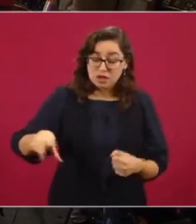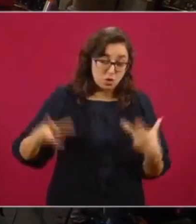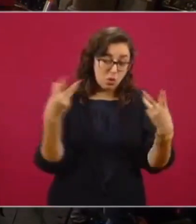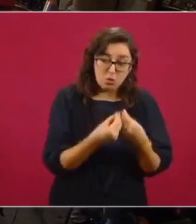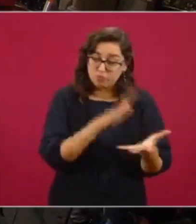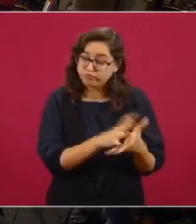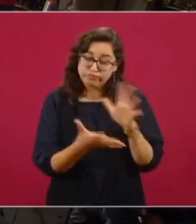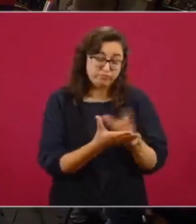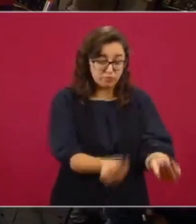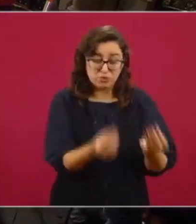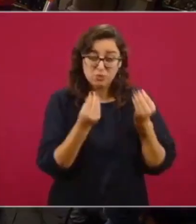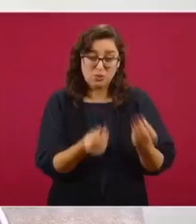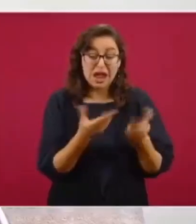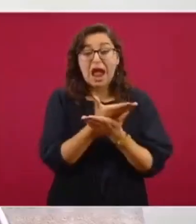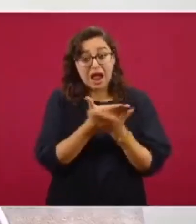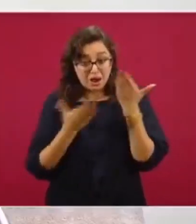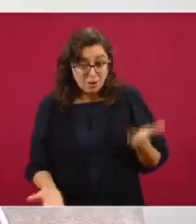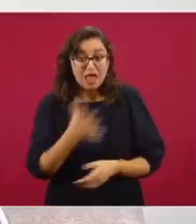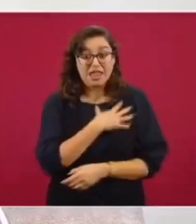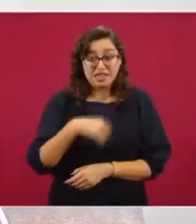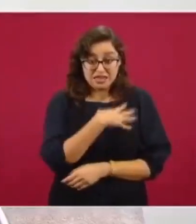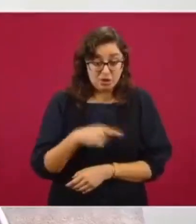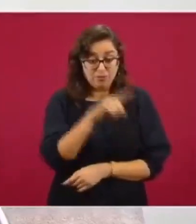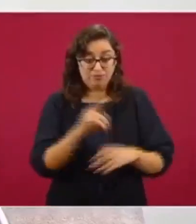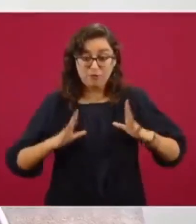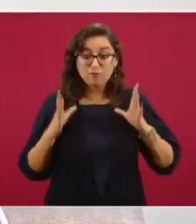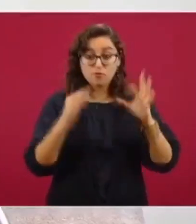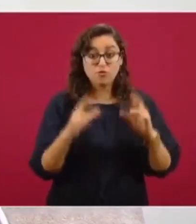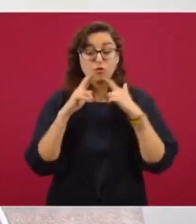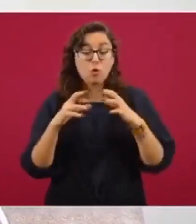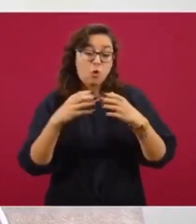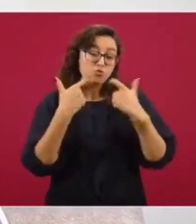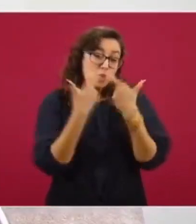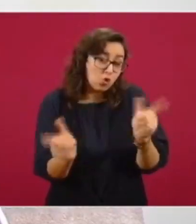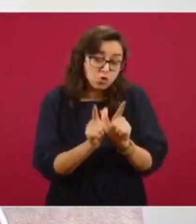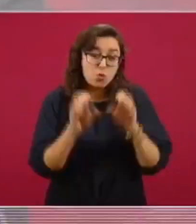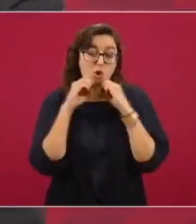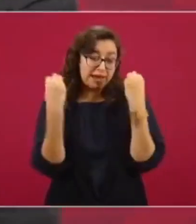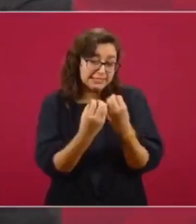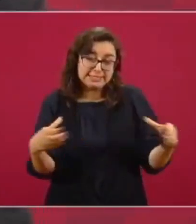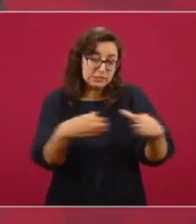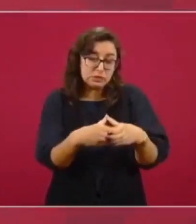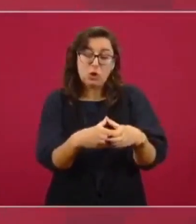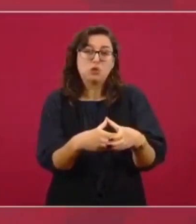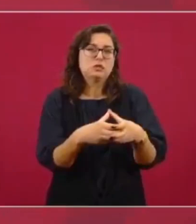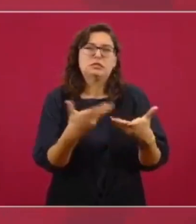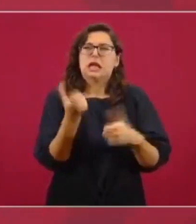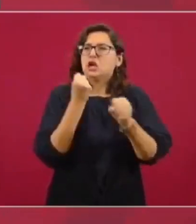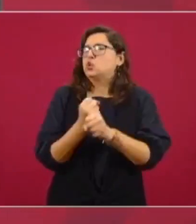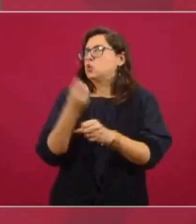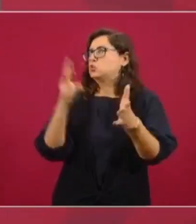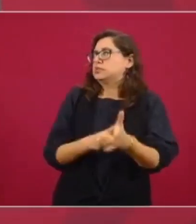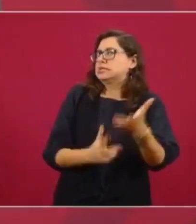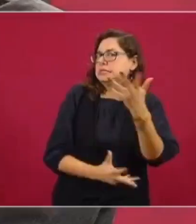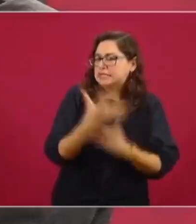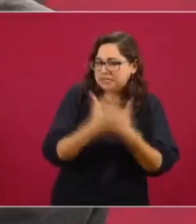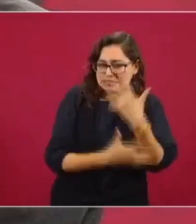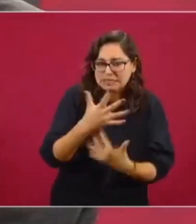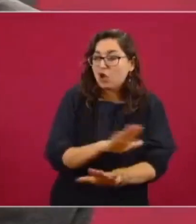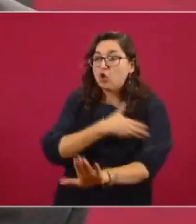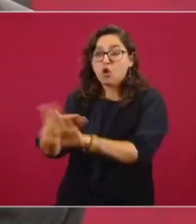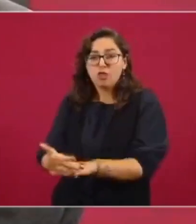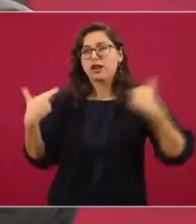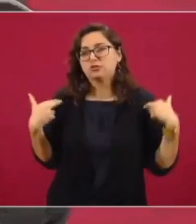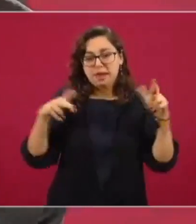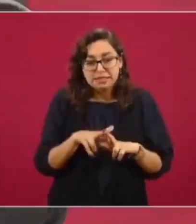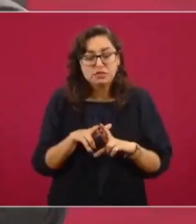Y Claudio X. González, hijo, conformó un grupo desde el 15 y estuvo en contra de los maestros